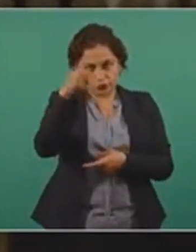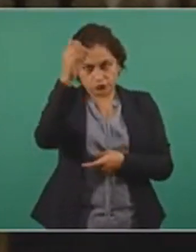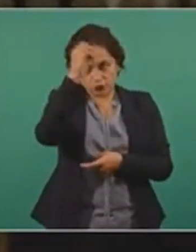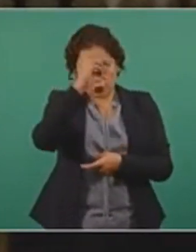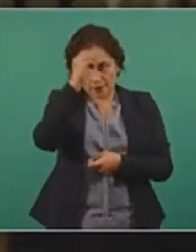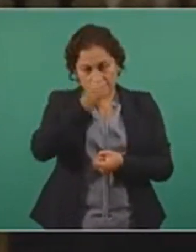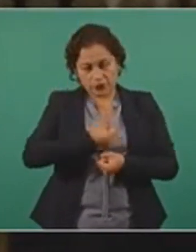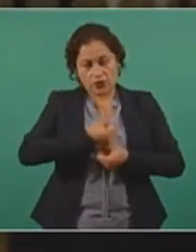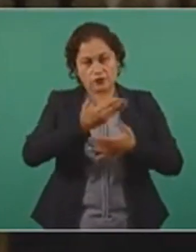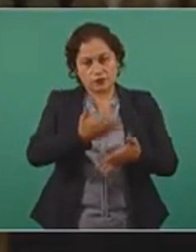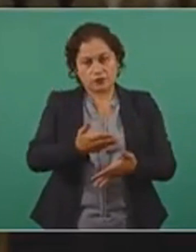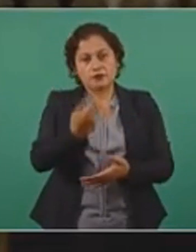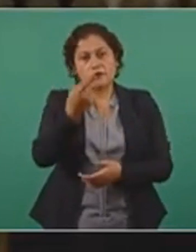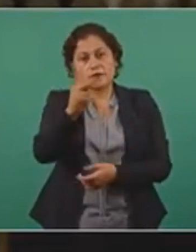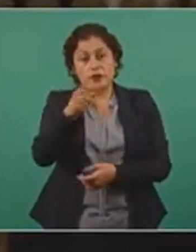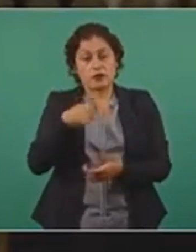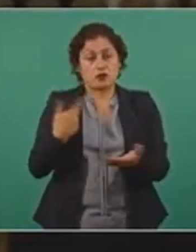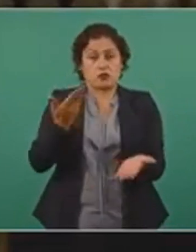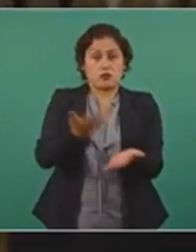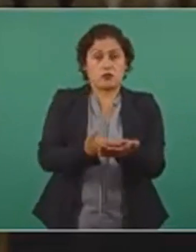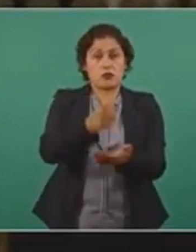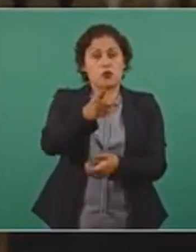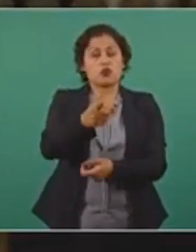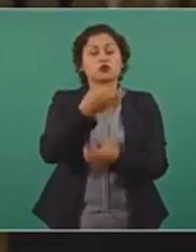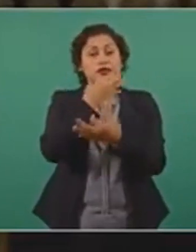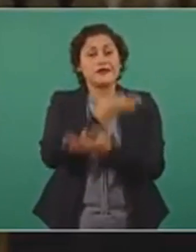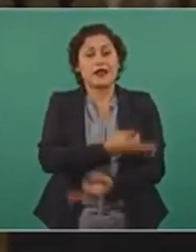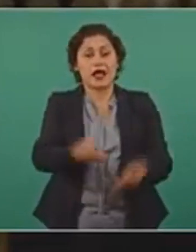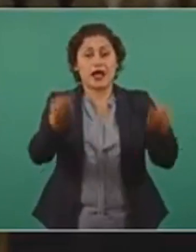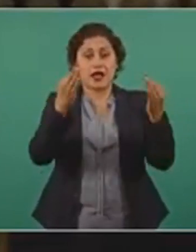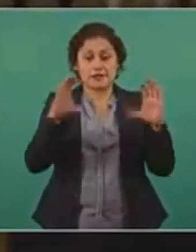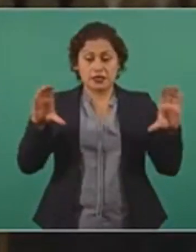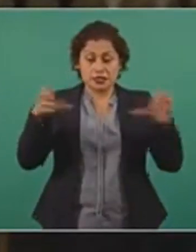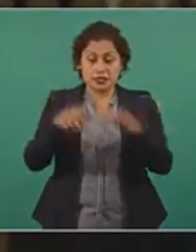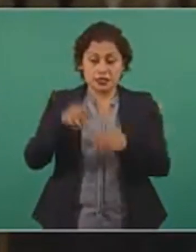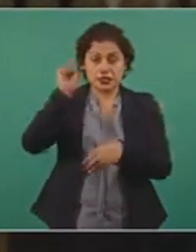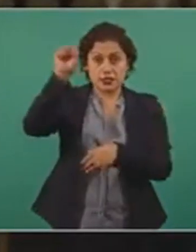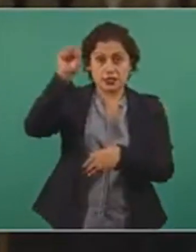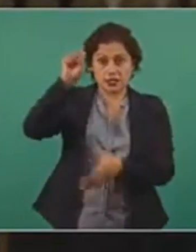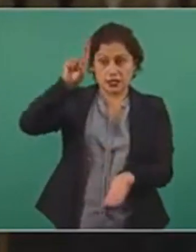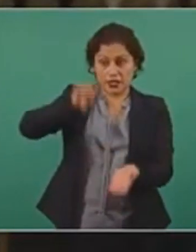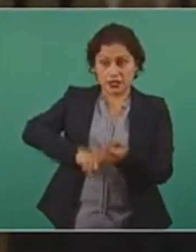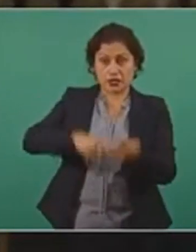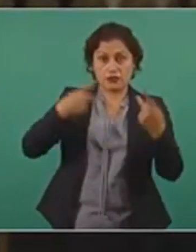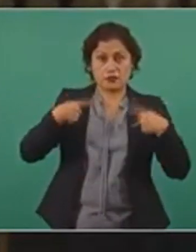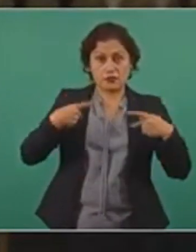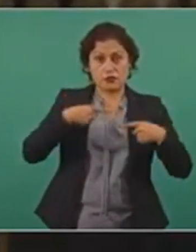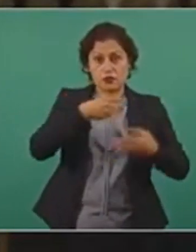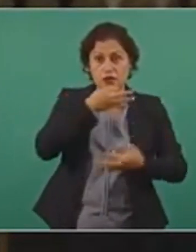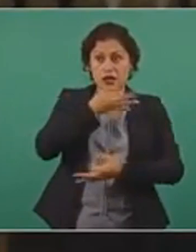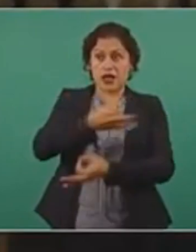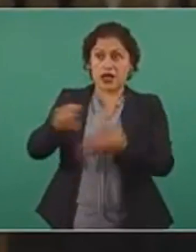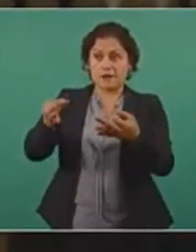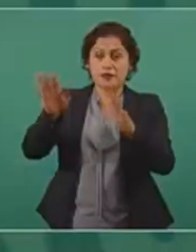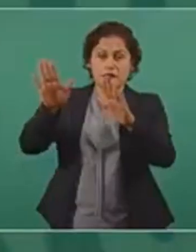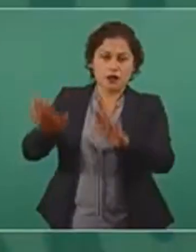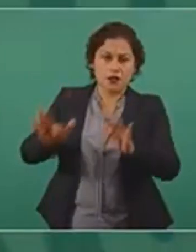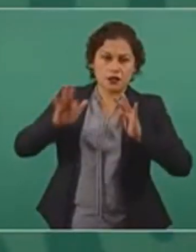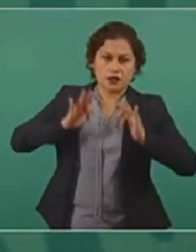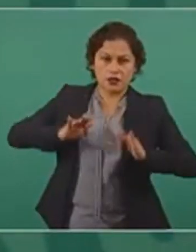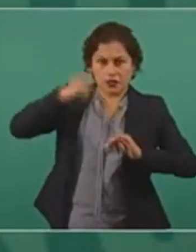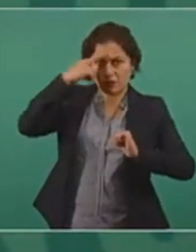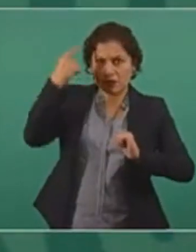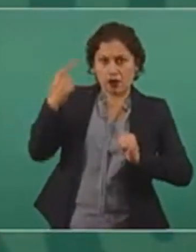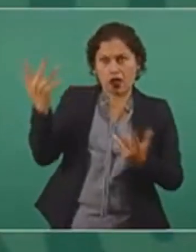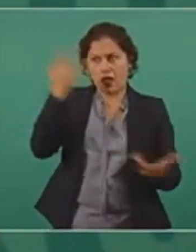le daría a los sindicalizados de acuerdo a esta situación que quieren crear inestabilidad en el IMSS? Sí,